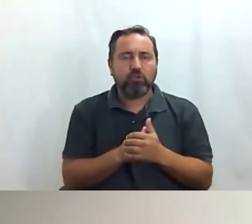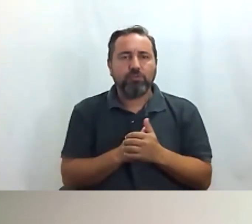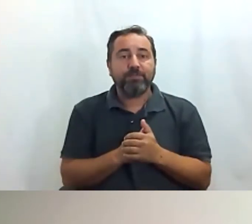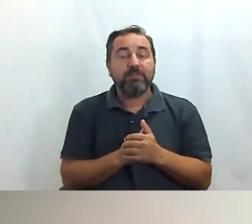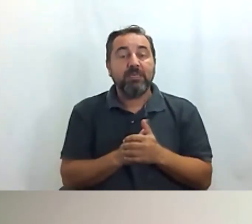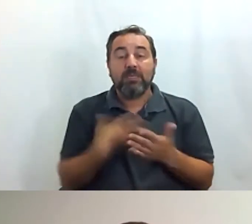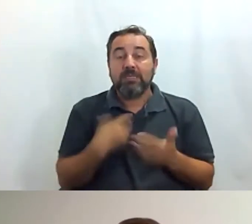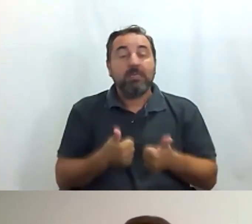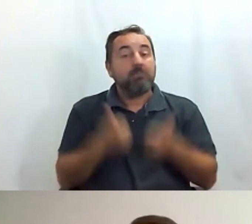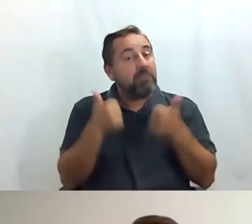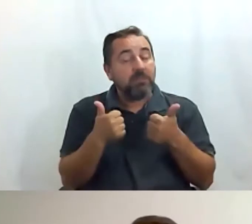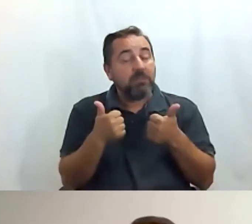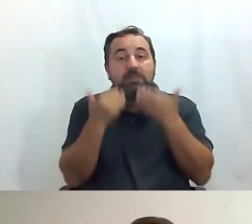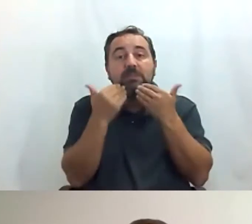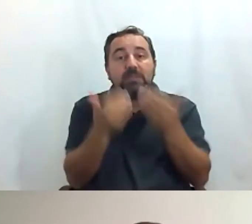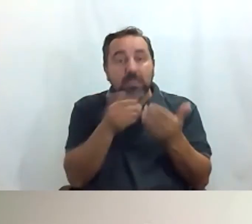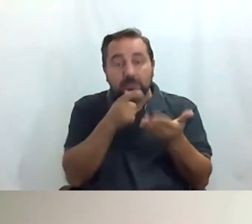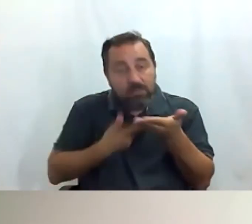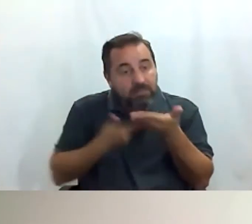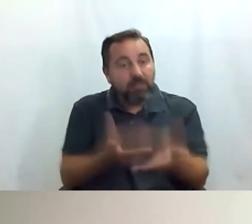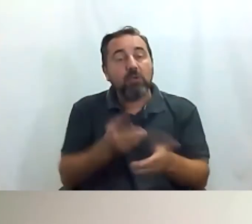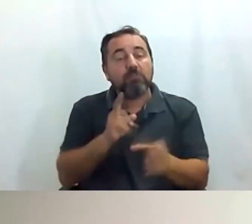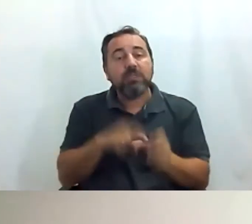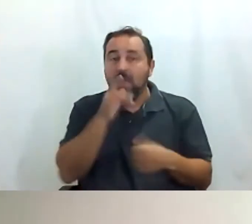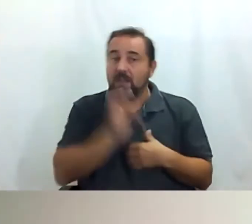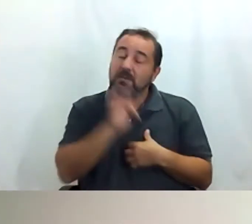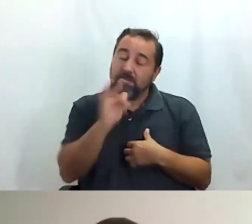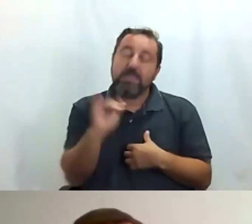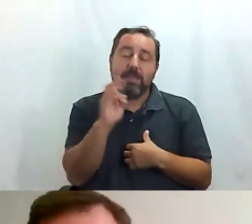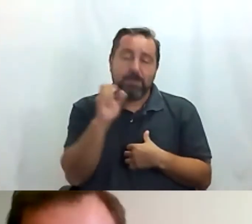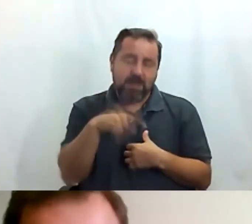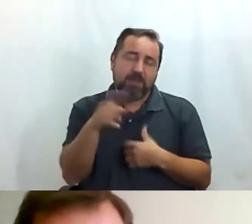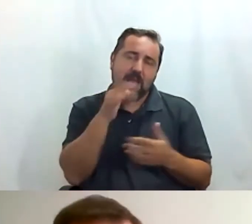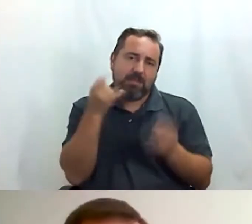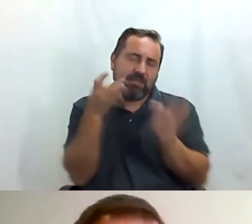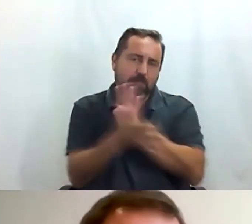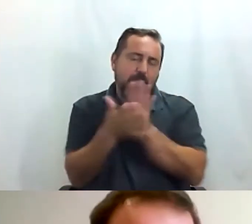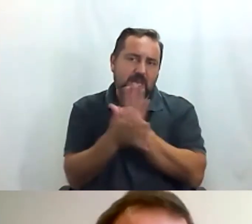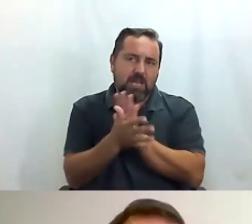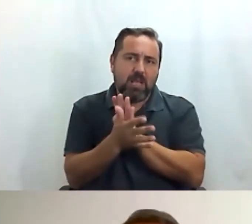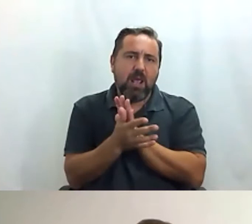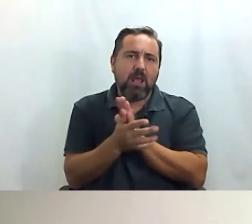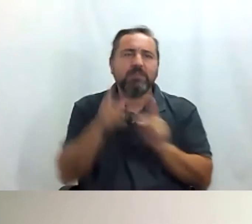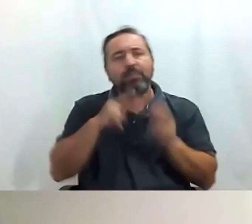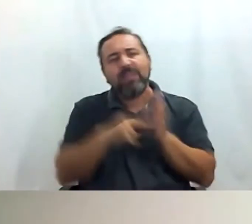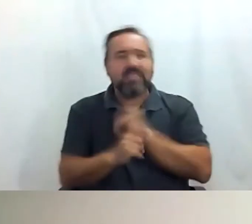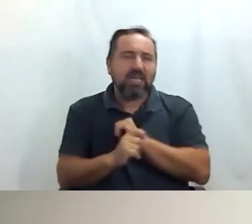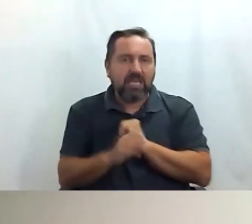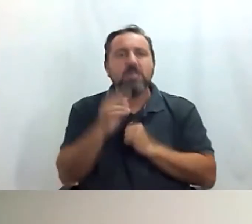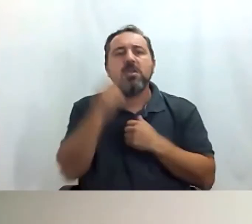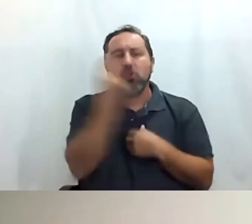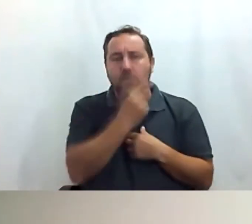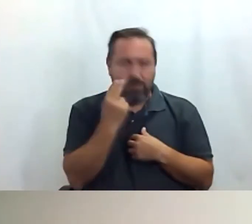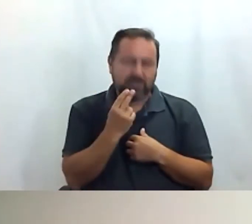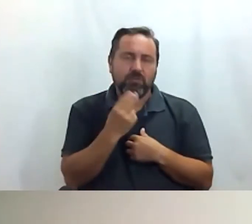Así que sin más agradeceros la invitación y doy la palabra a Iván para que nos explique esa estrategia que tenemos y ese compromiso